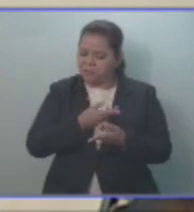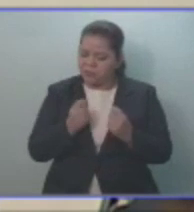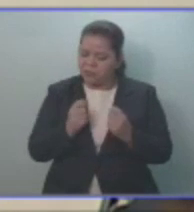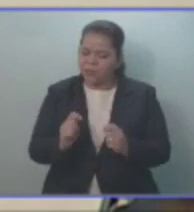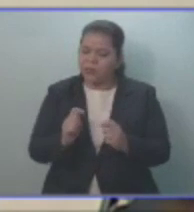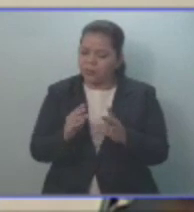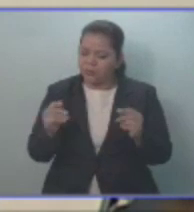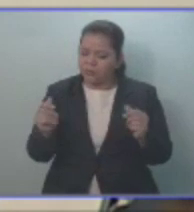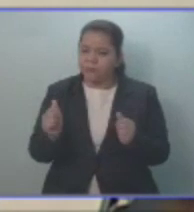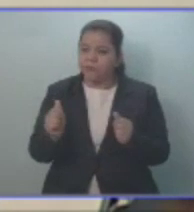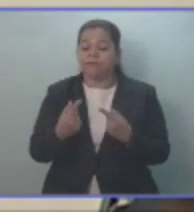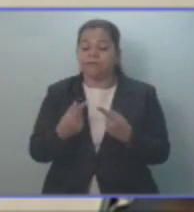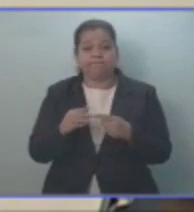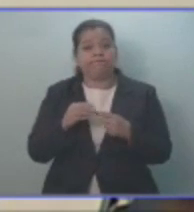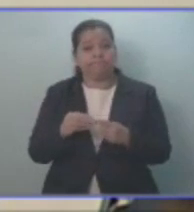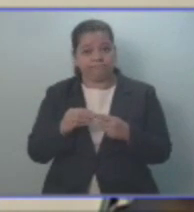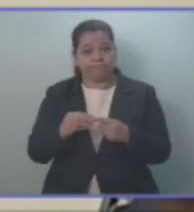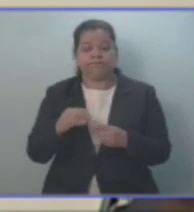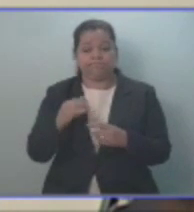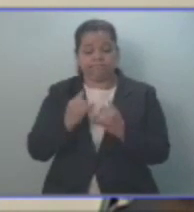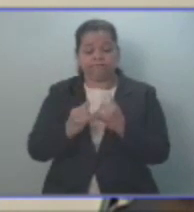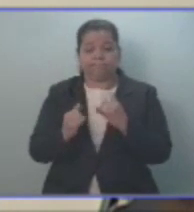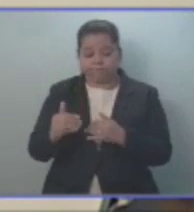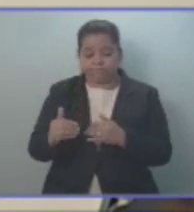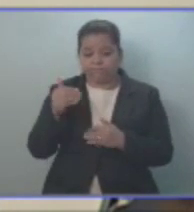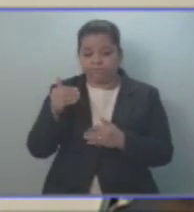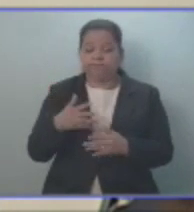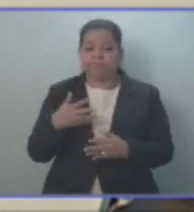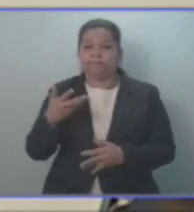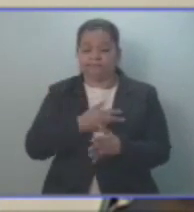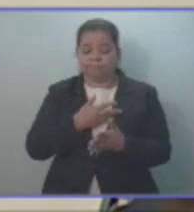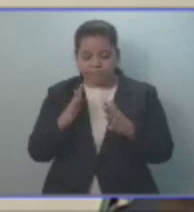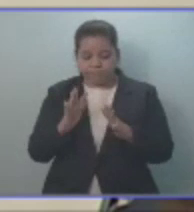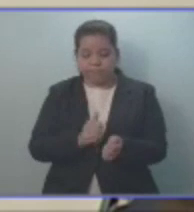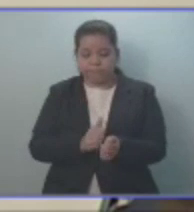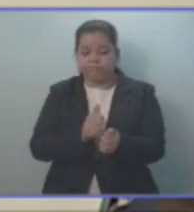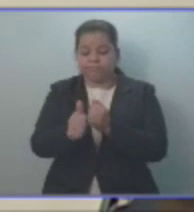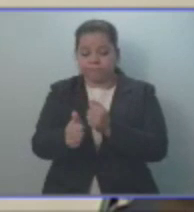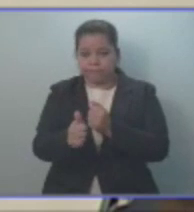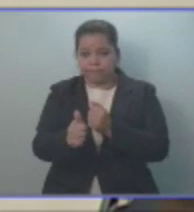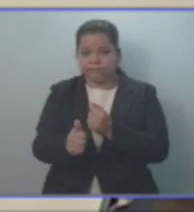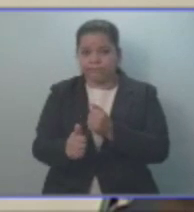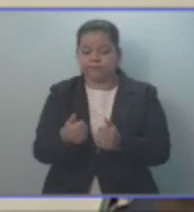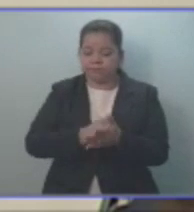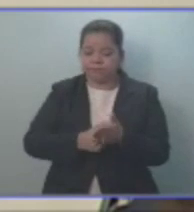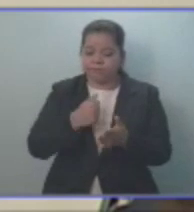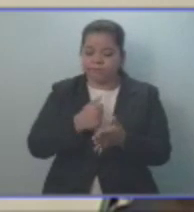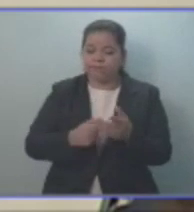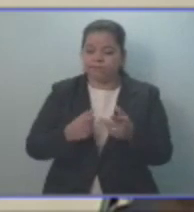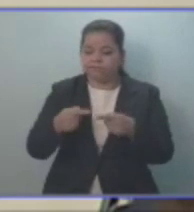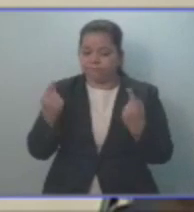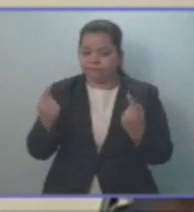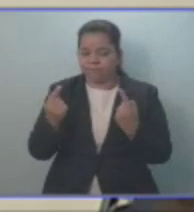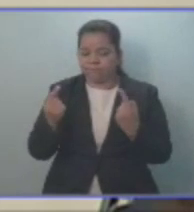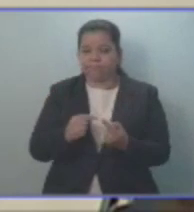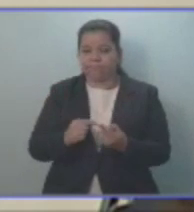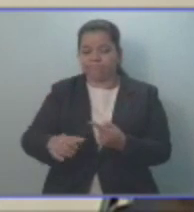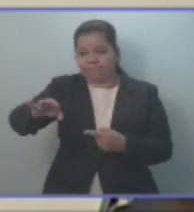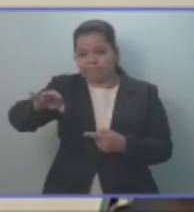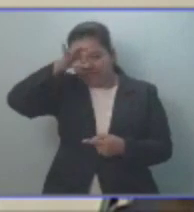superar especialmente en estos últimos años cuando hemos avanzado en la lucha contra el analfabetismo,